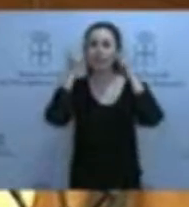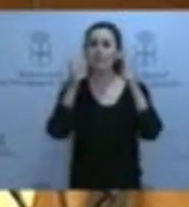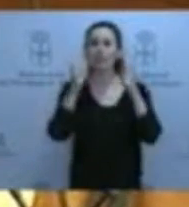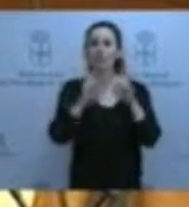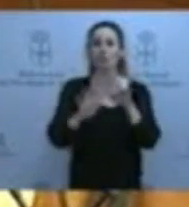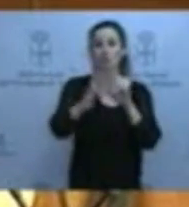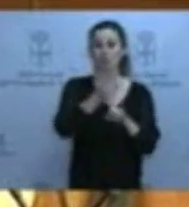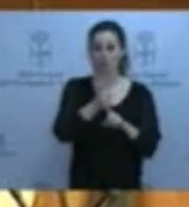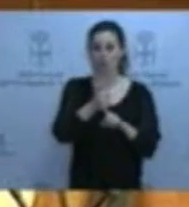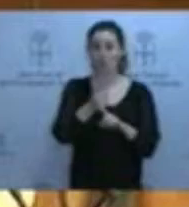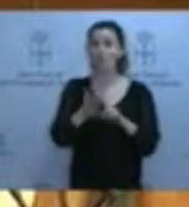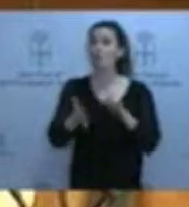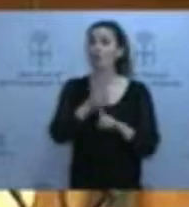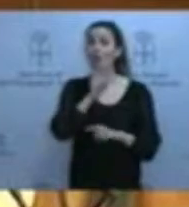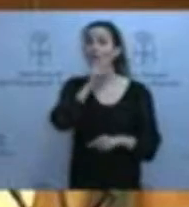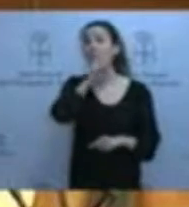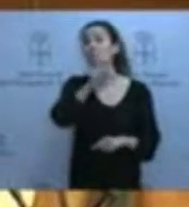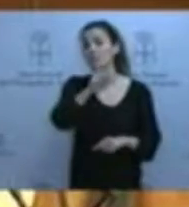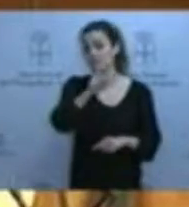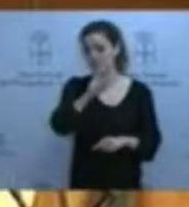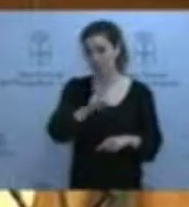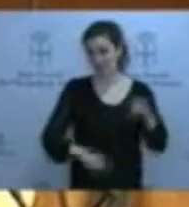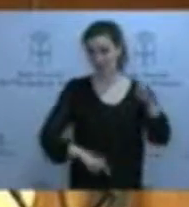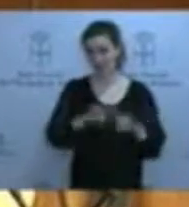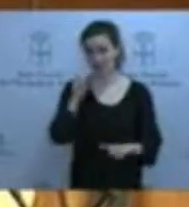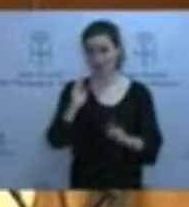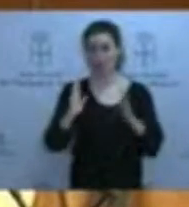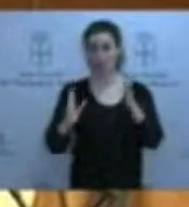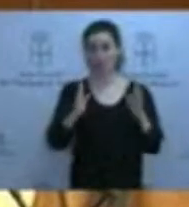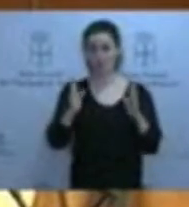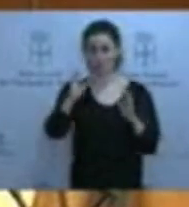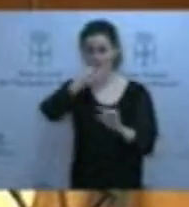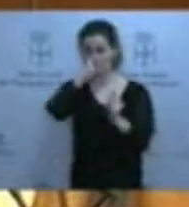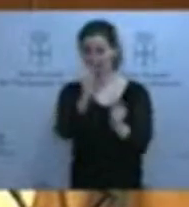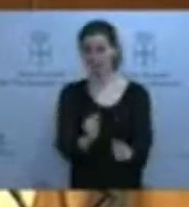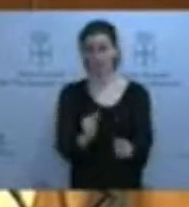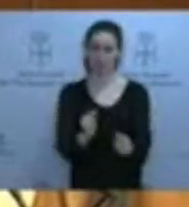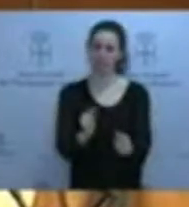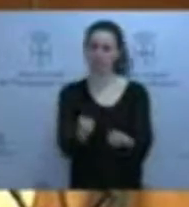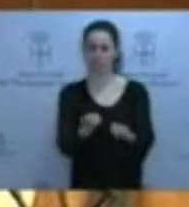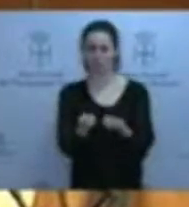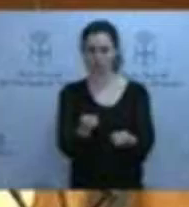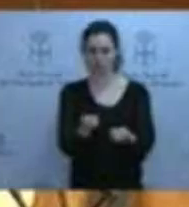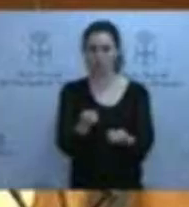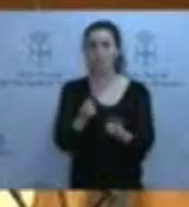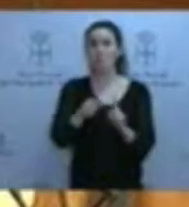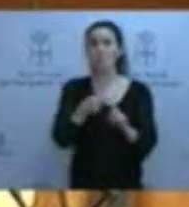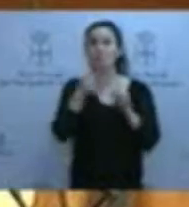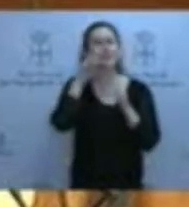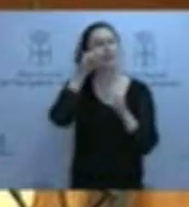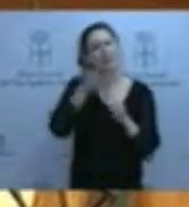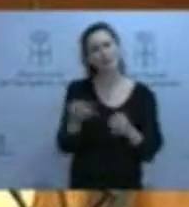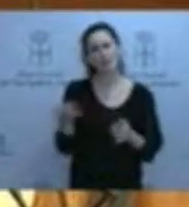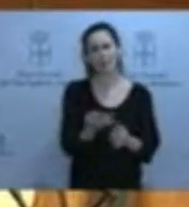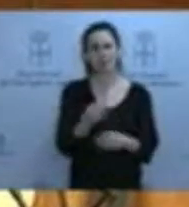solución que ya aviso que por temporal tendrá que ser presupuestariamente mesurada y tendrá que ser presupuestariamente realista que se pueda